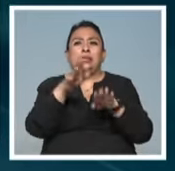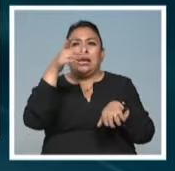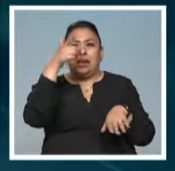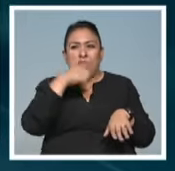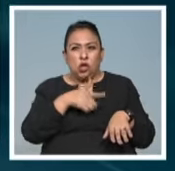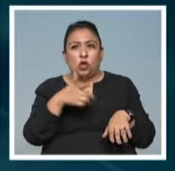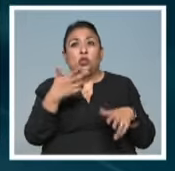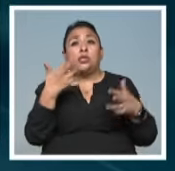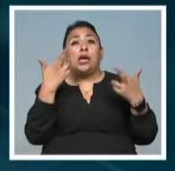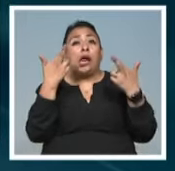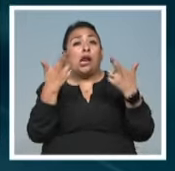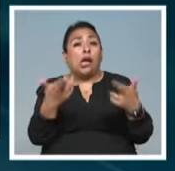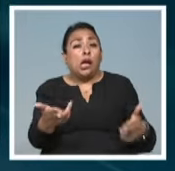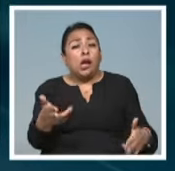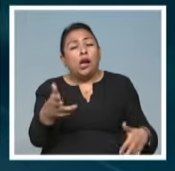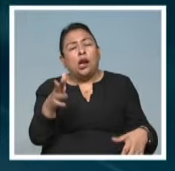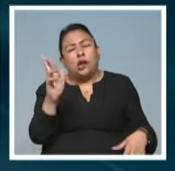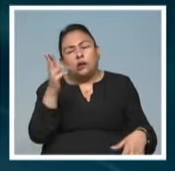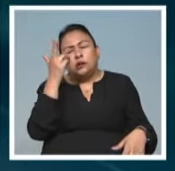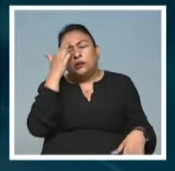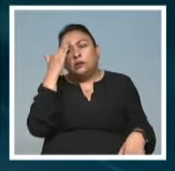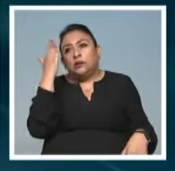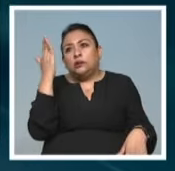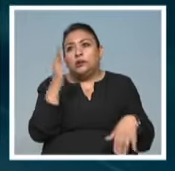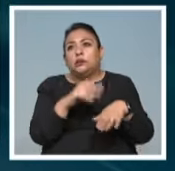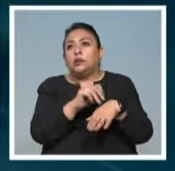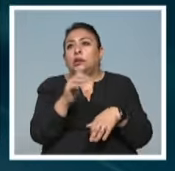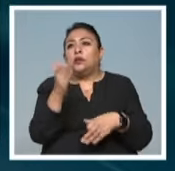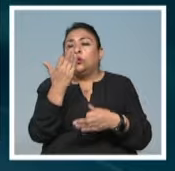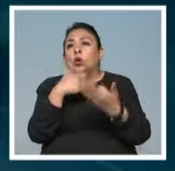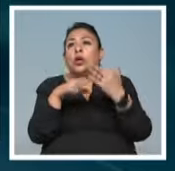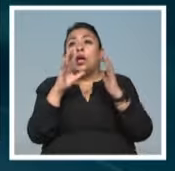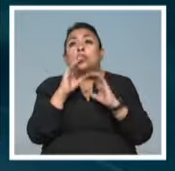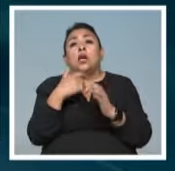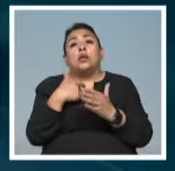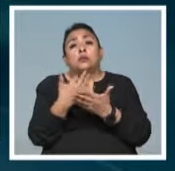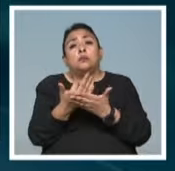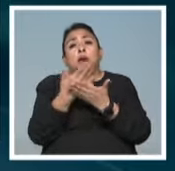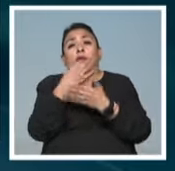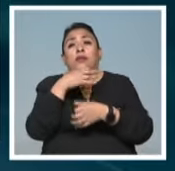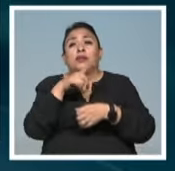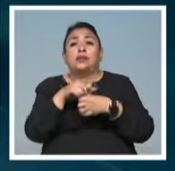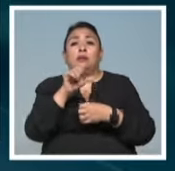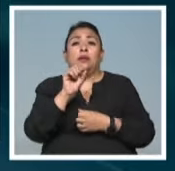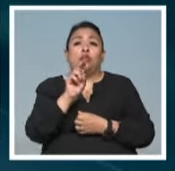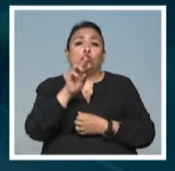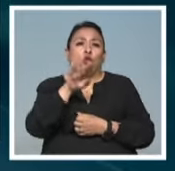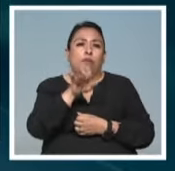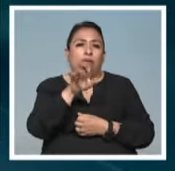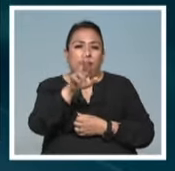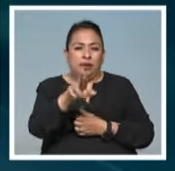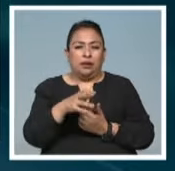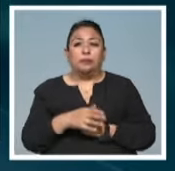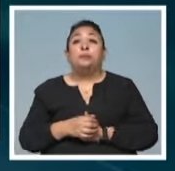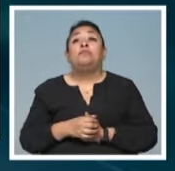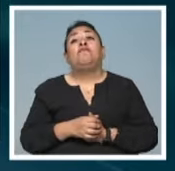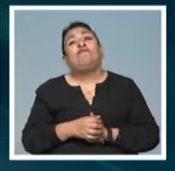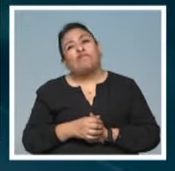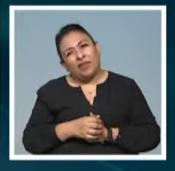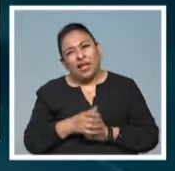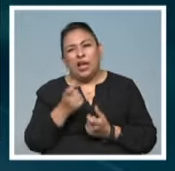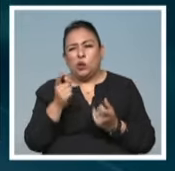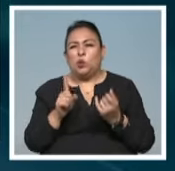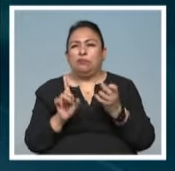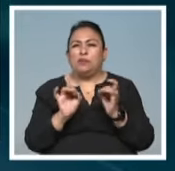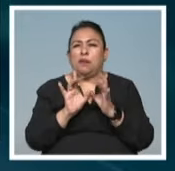regalándole un momento inolvidable a todos con una de las canciones más esperadas del festival, Summer. A pesar de